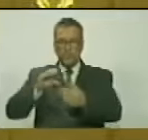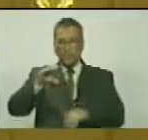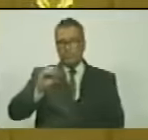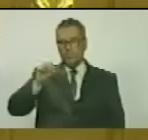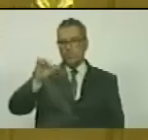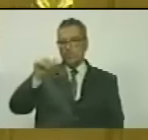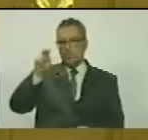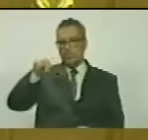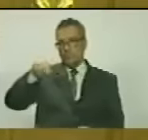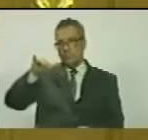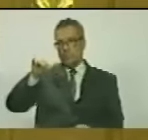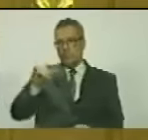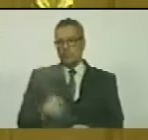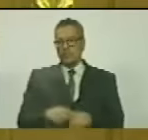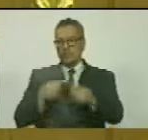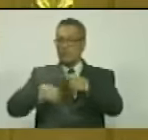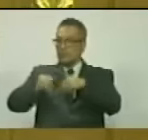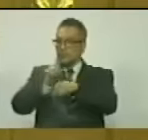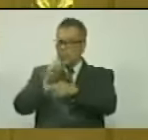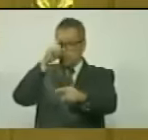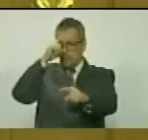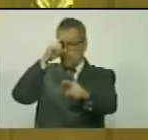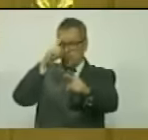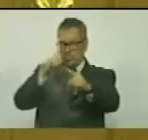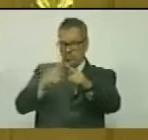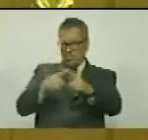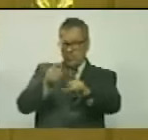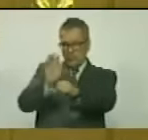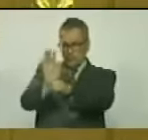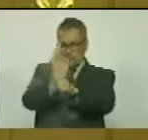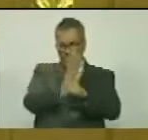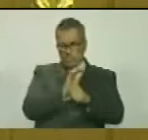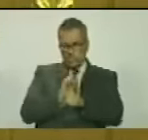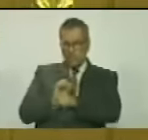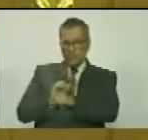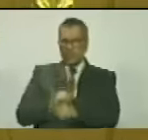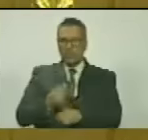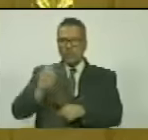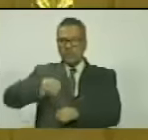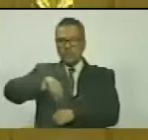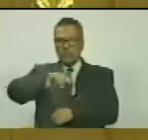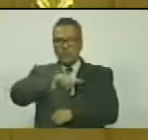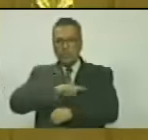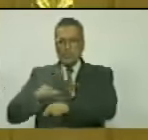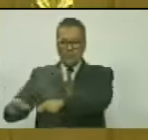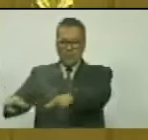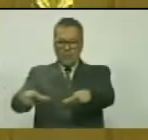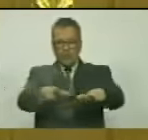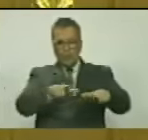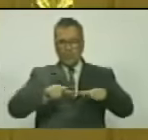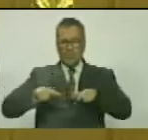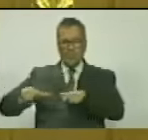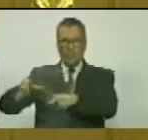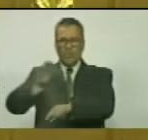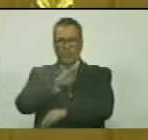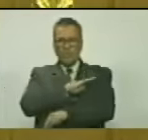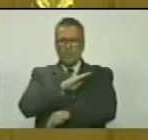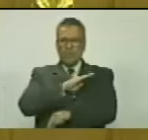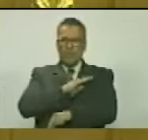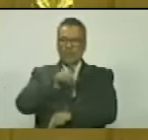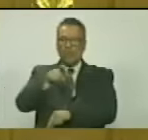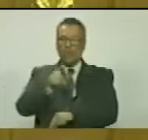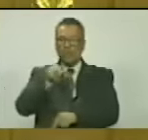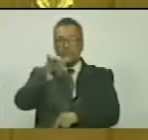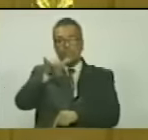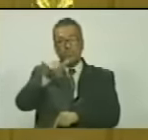con la única misión de proteger nuestro territorio patrio y con